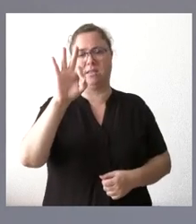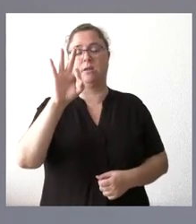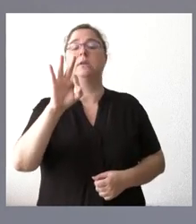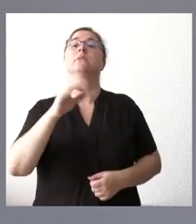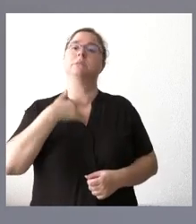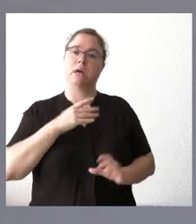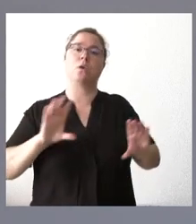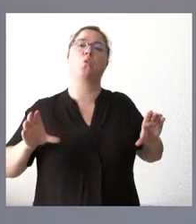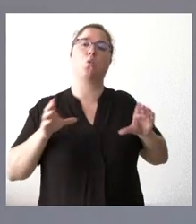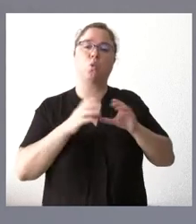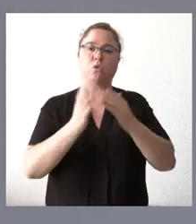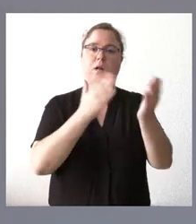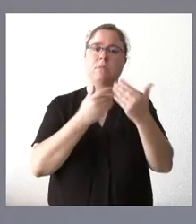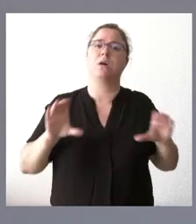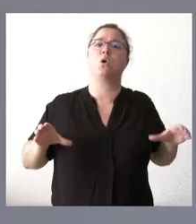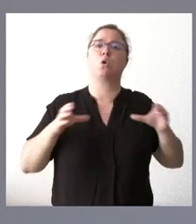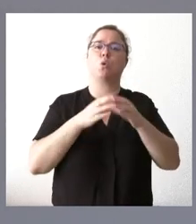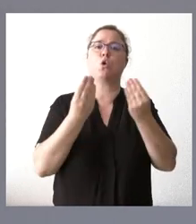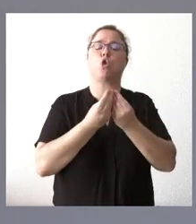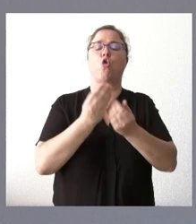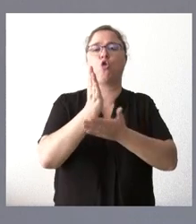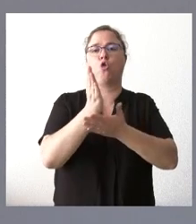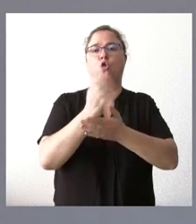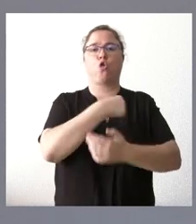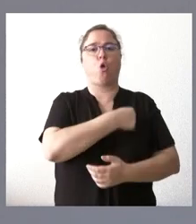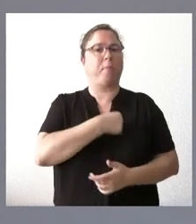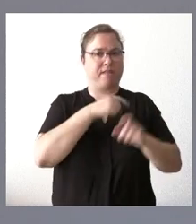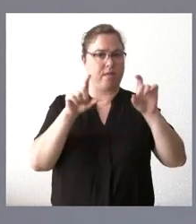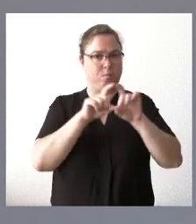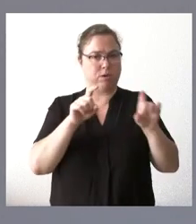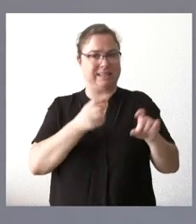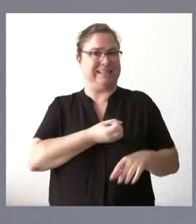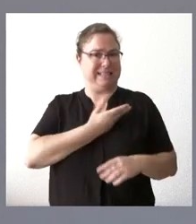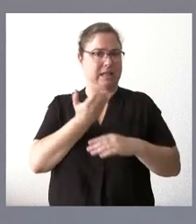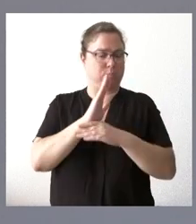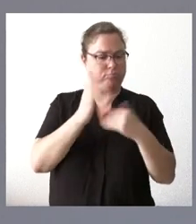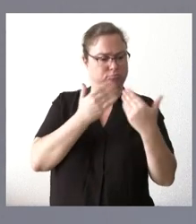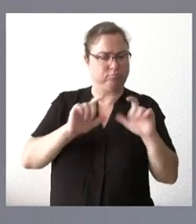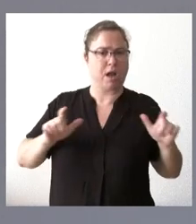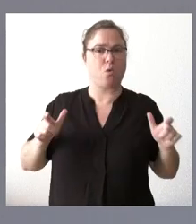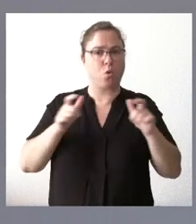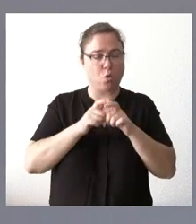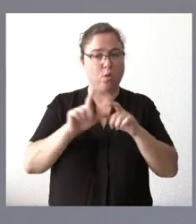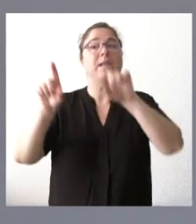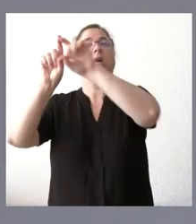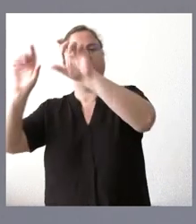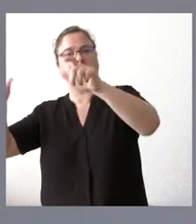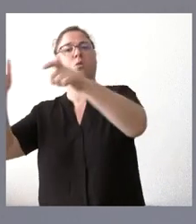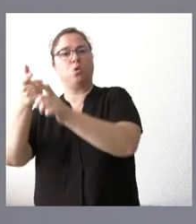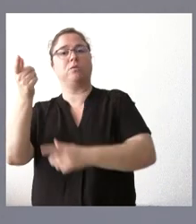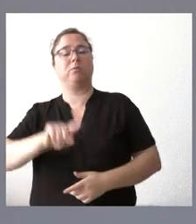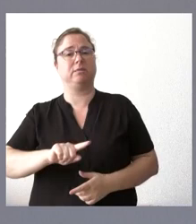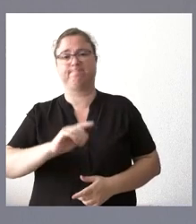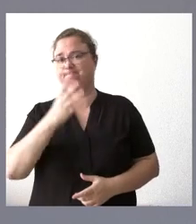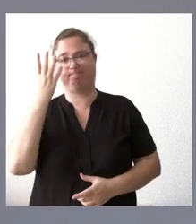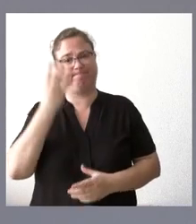Comité de Empresas, se ha reunido con los representantes sindicales de los trabajadores y se ha reunido con la empresa. Desafortunadamente, el